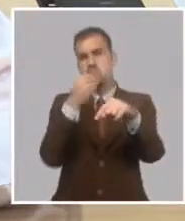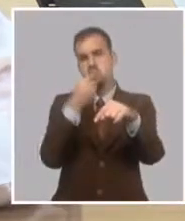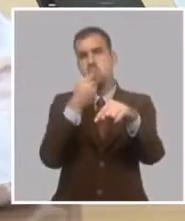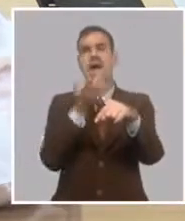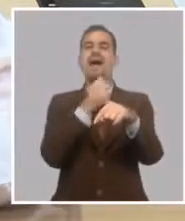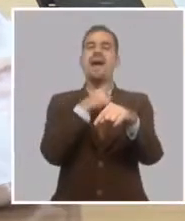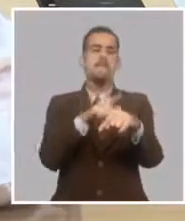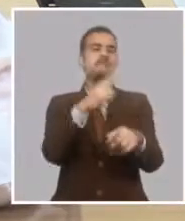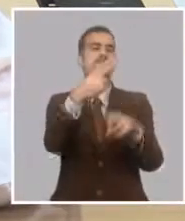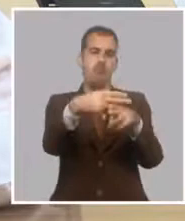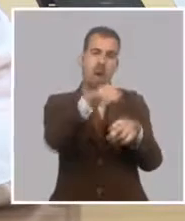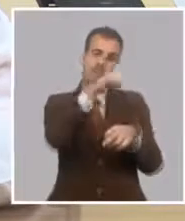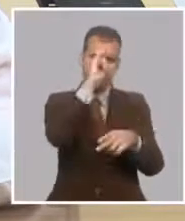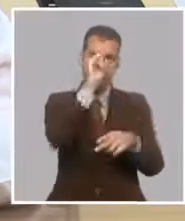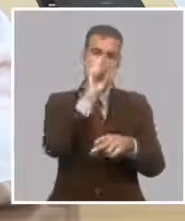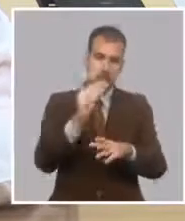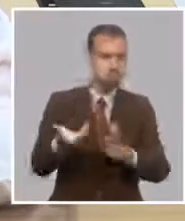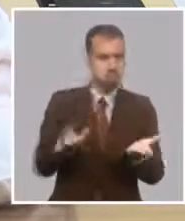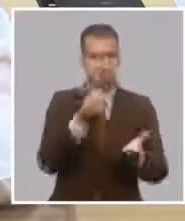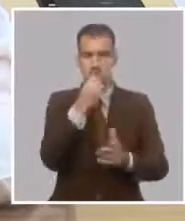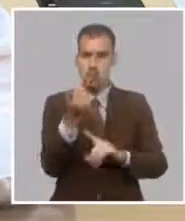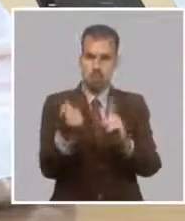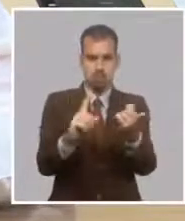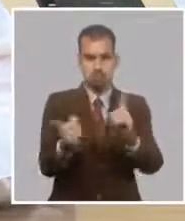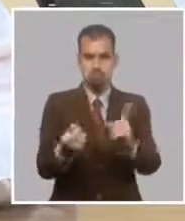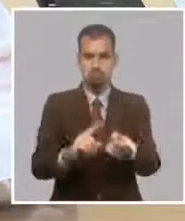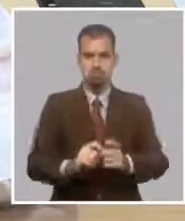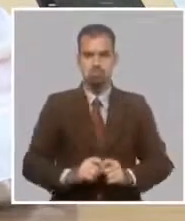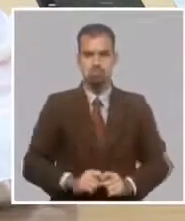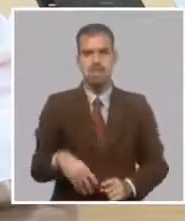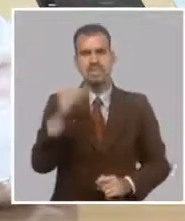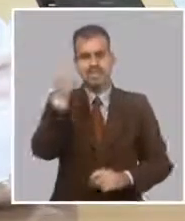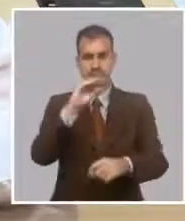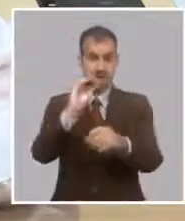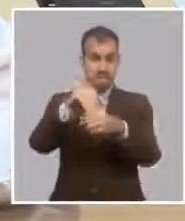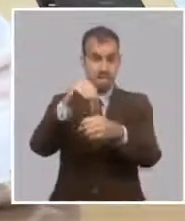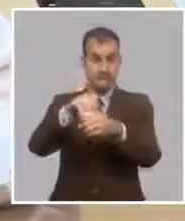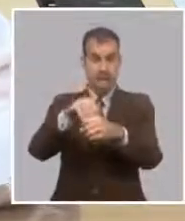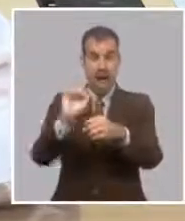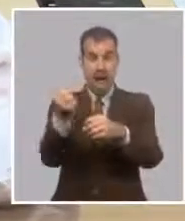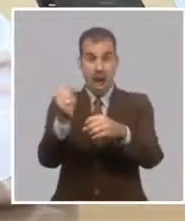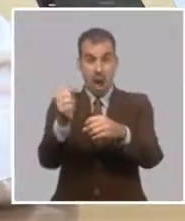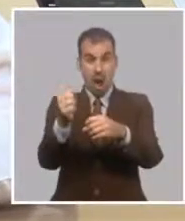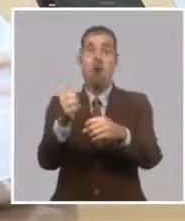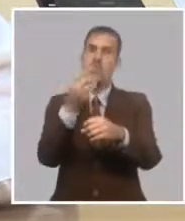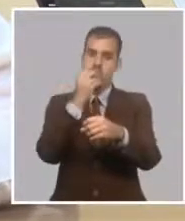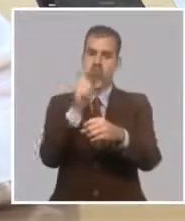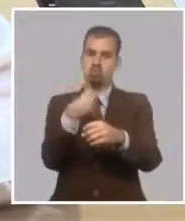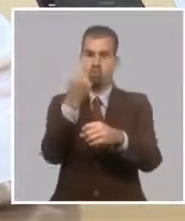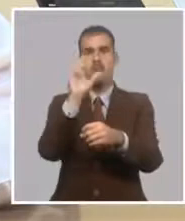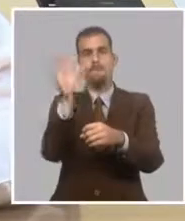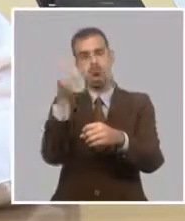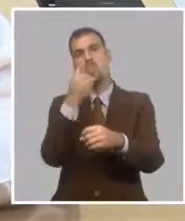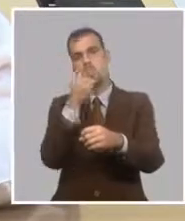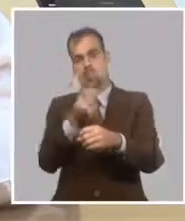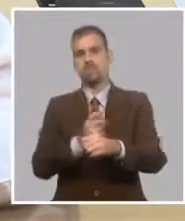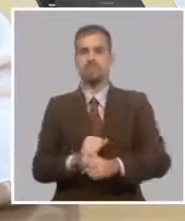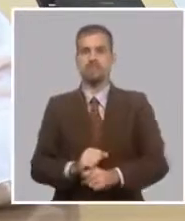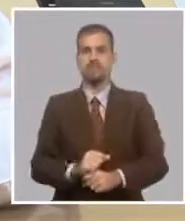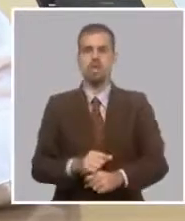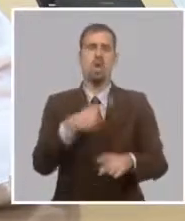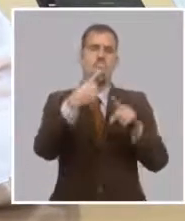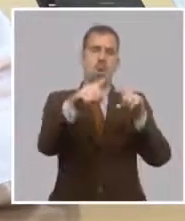no a nombre del productor, que también la ignoración de cuentas de ahorros constituye garantías para los bancos, vehículos motores